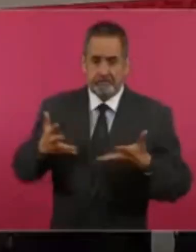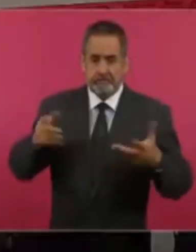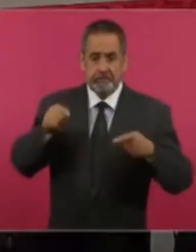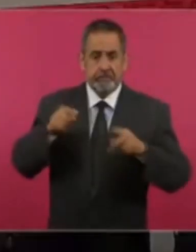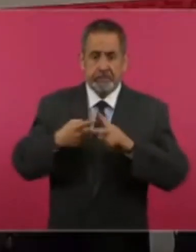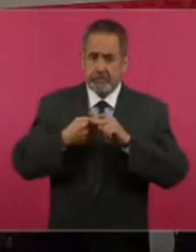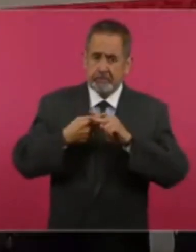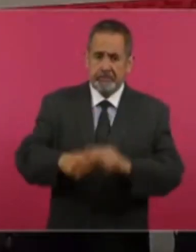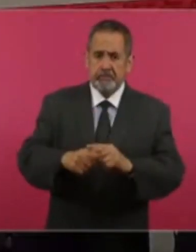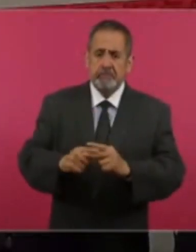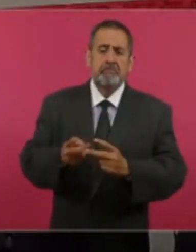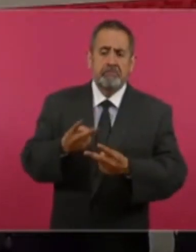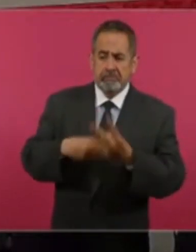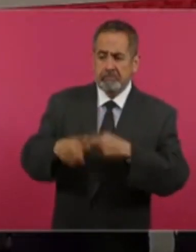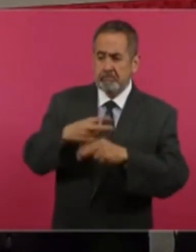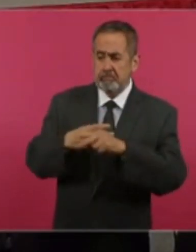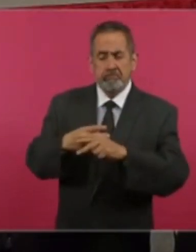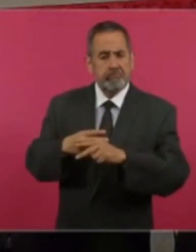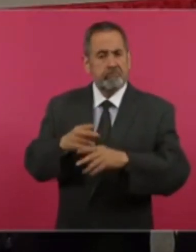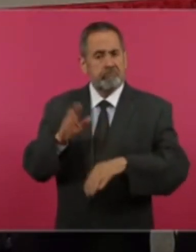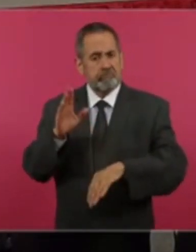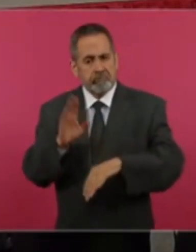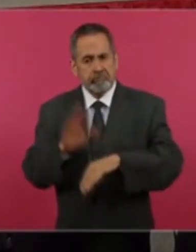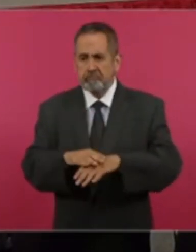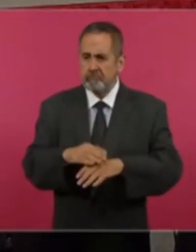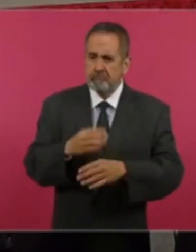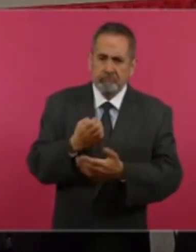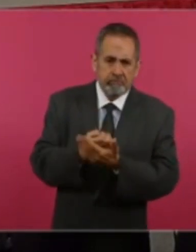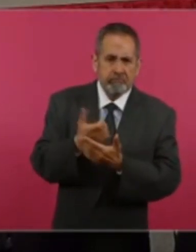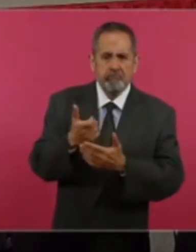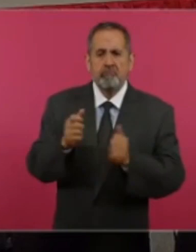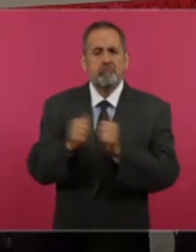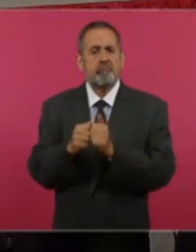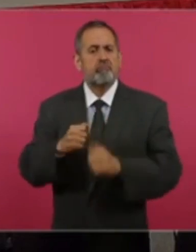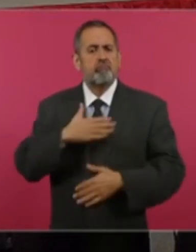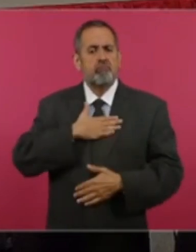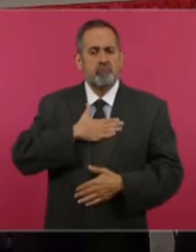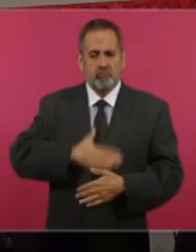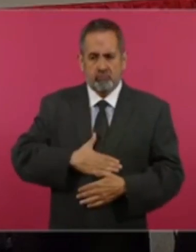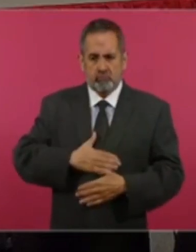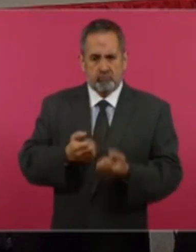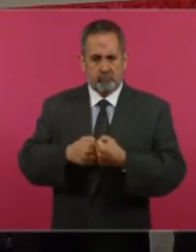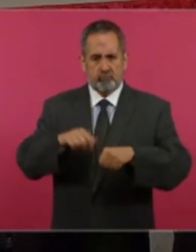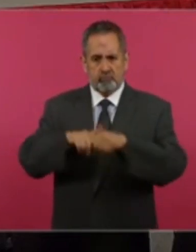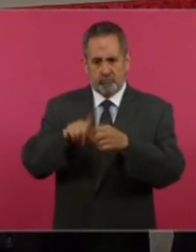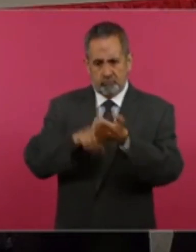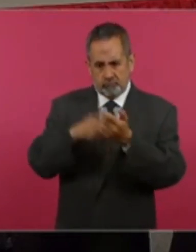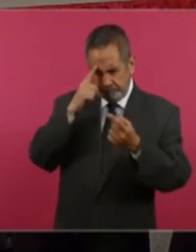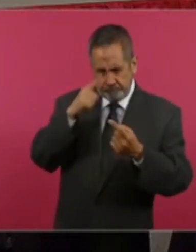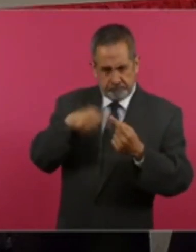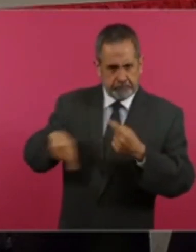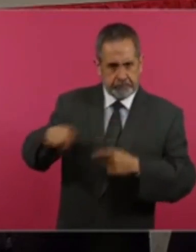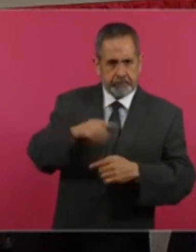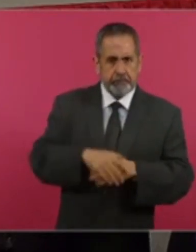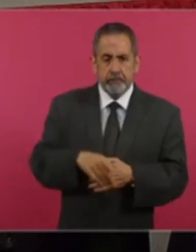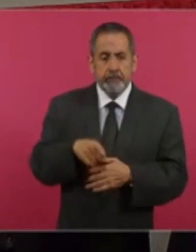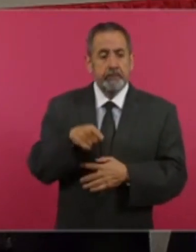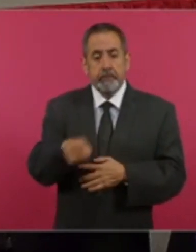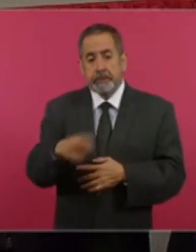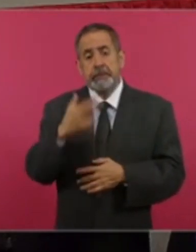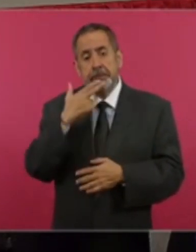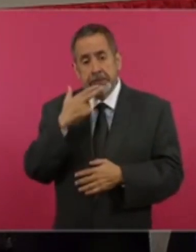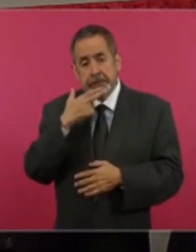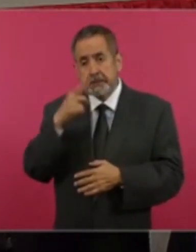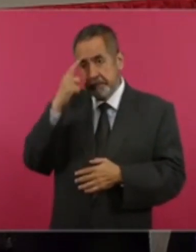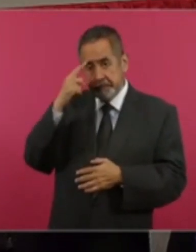detonador inigualable hacia el objetivo primordial de la justicia social, que es el único camino hacia una sociedad más